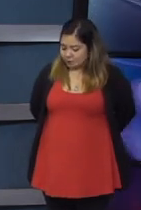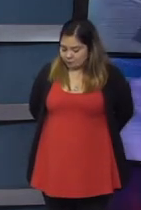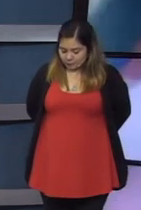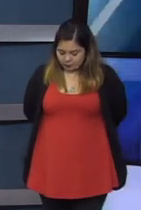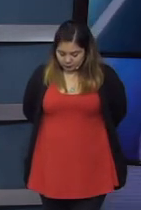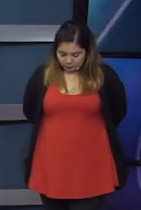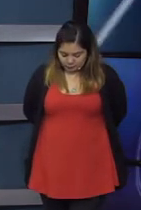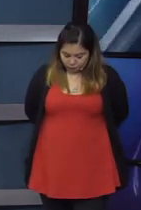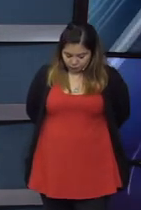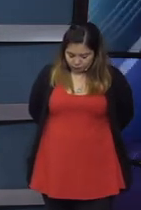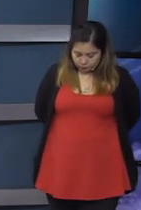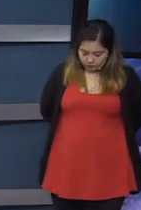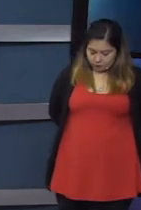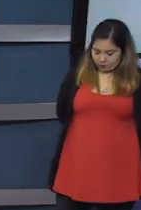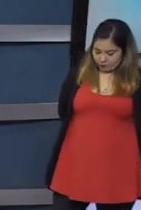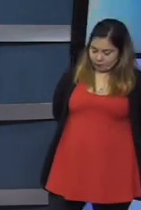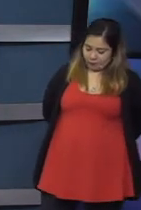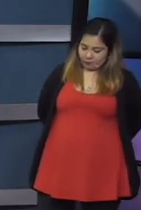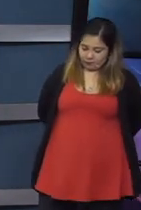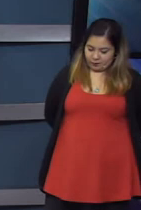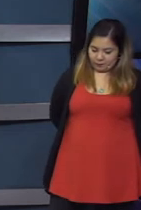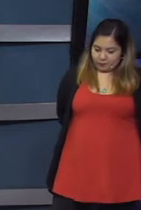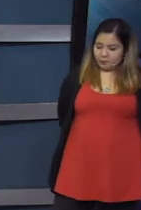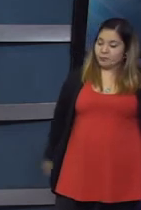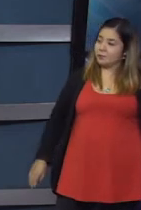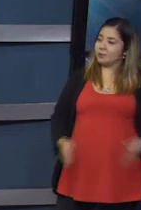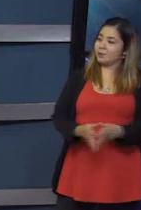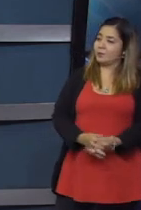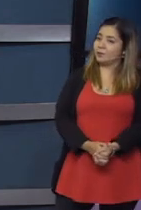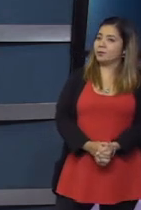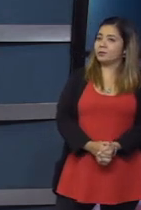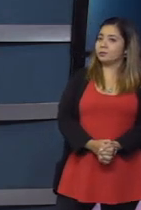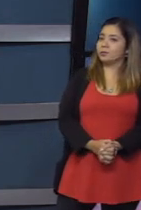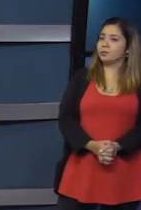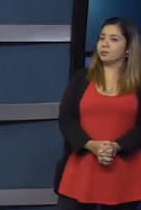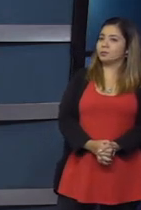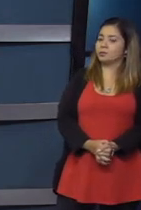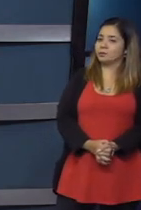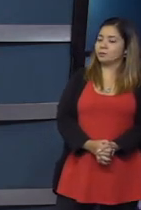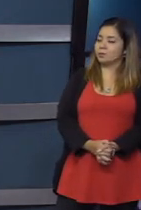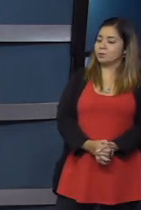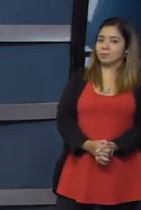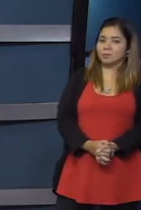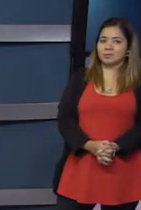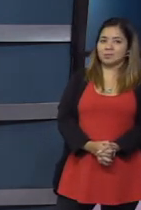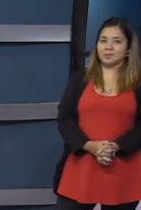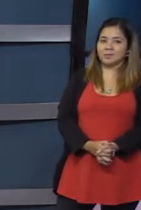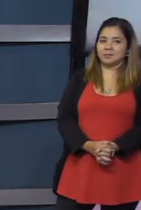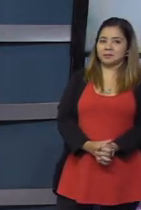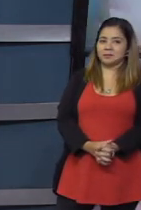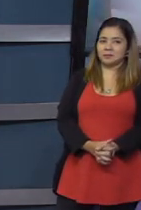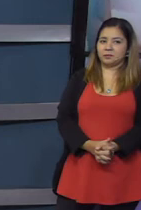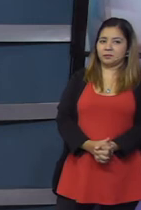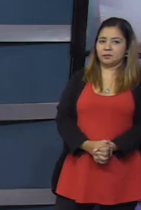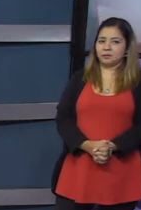donde estamos atravesando una crisis sanitaria y que también en muchos lugares